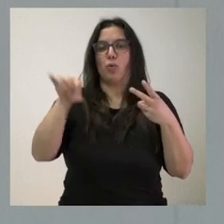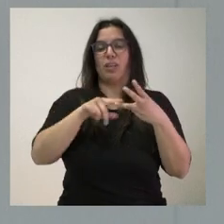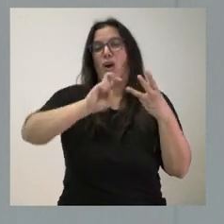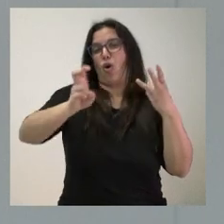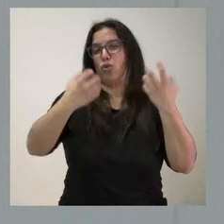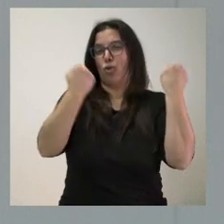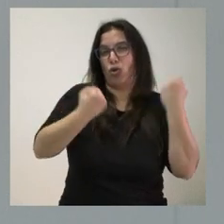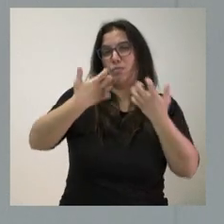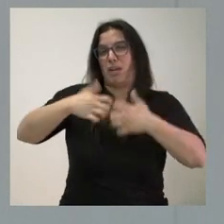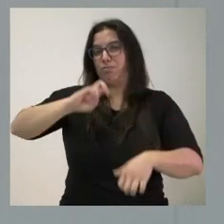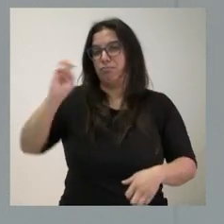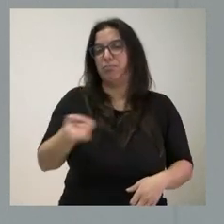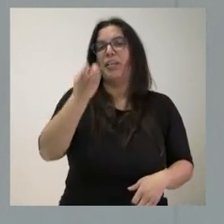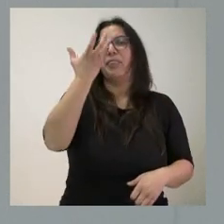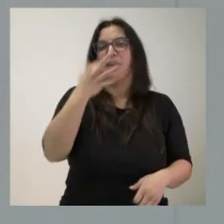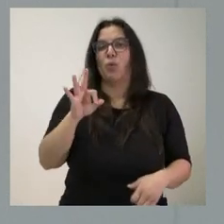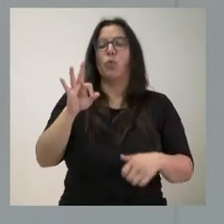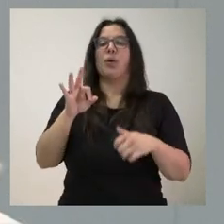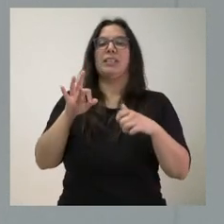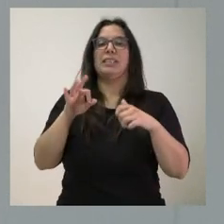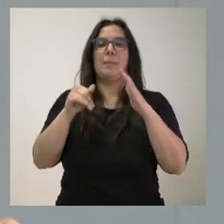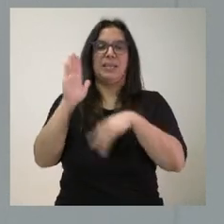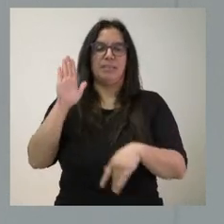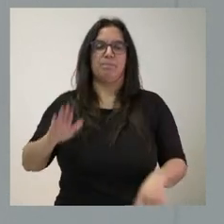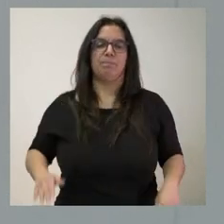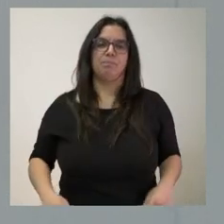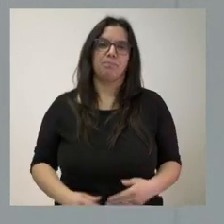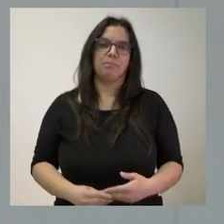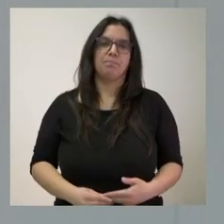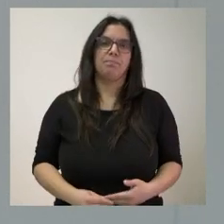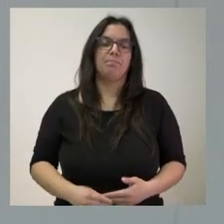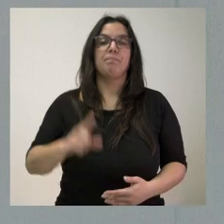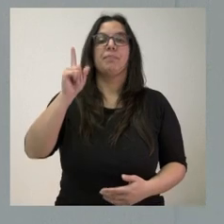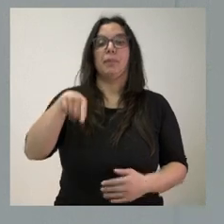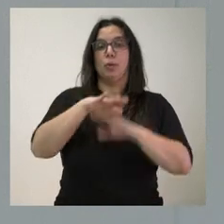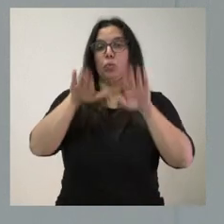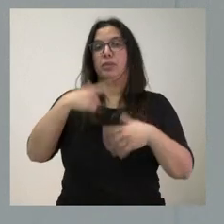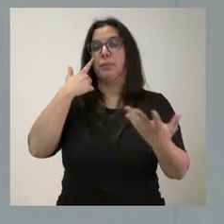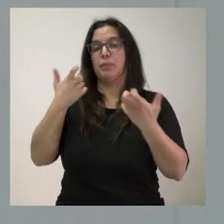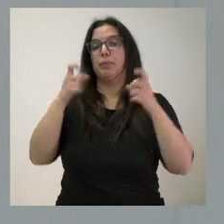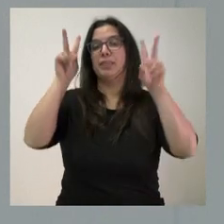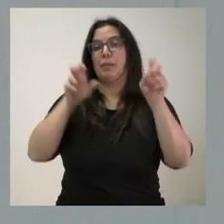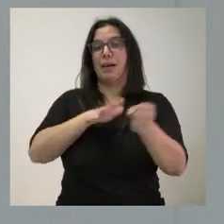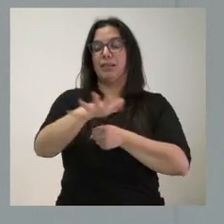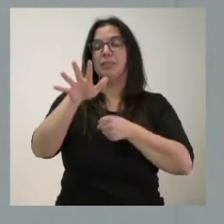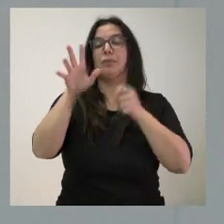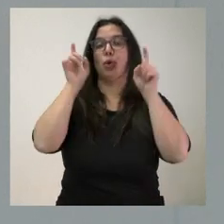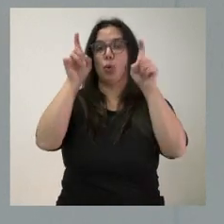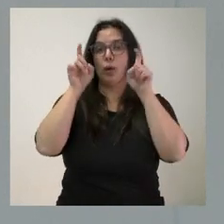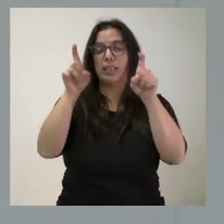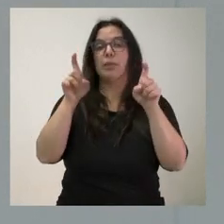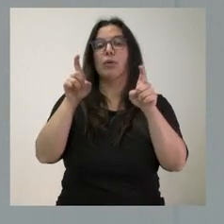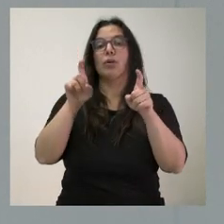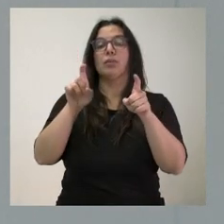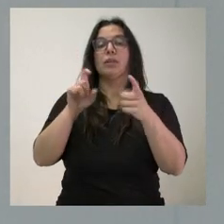y maquinaria más de 50 vehículos. Señalarles, por último, en el ámbito educativo, que las rutas